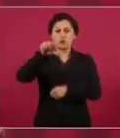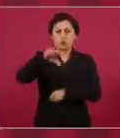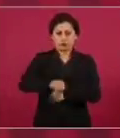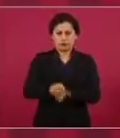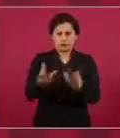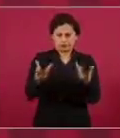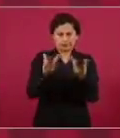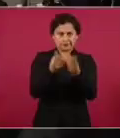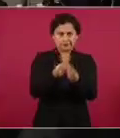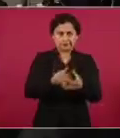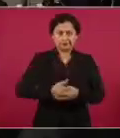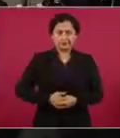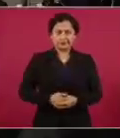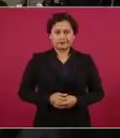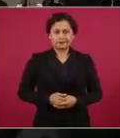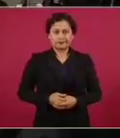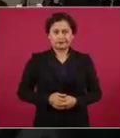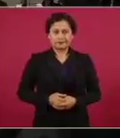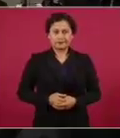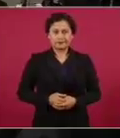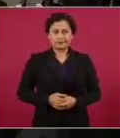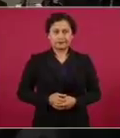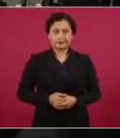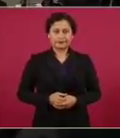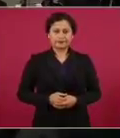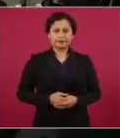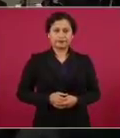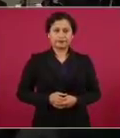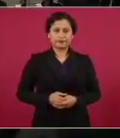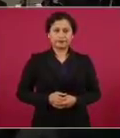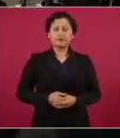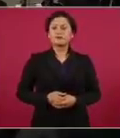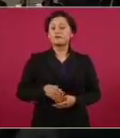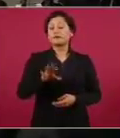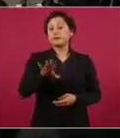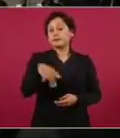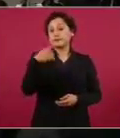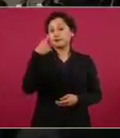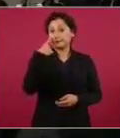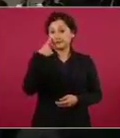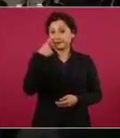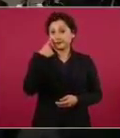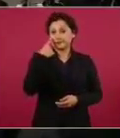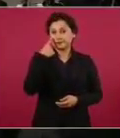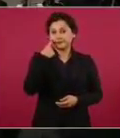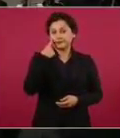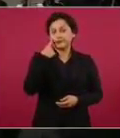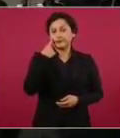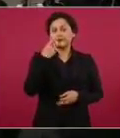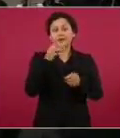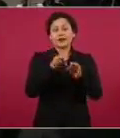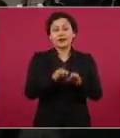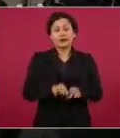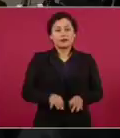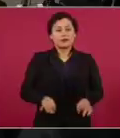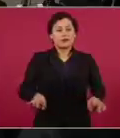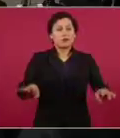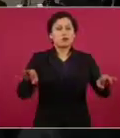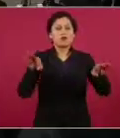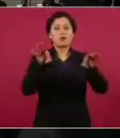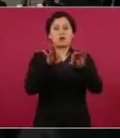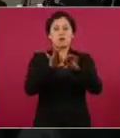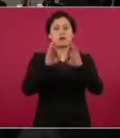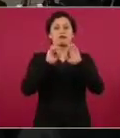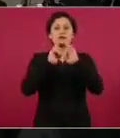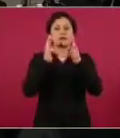fíjense que es tan importante, tan importante, tan importante la reunión